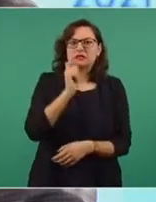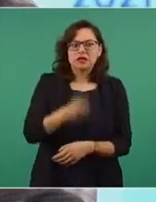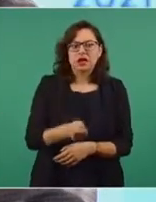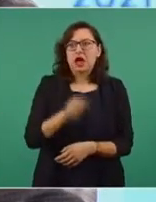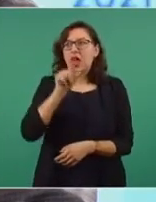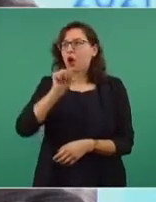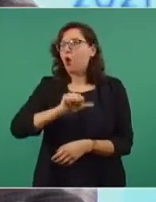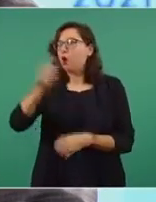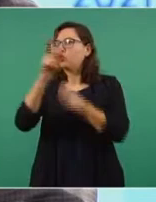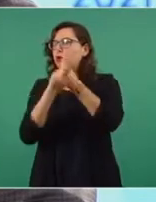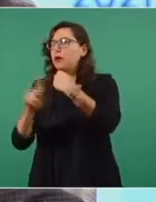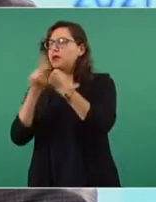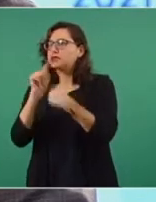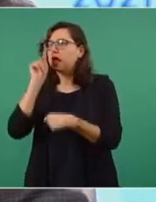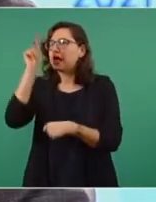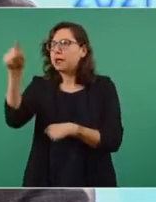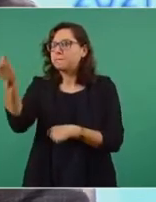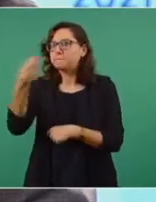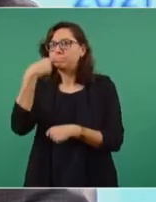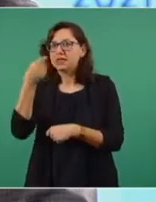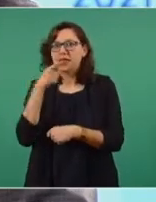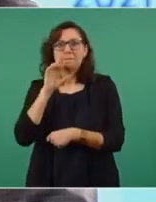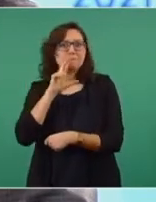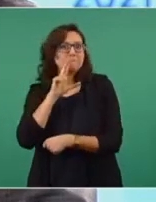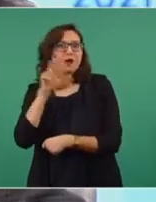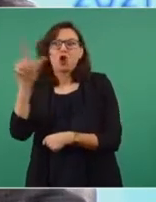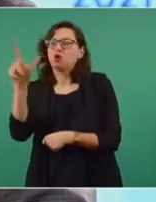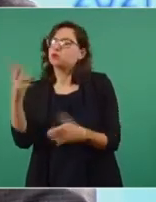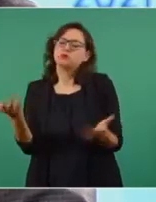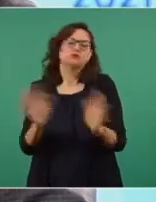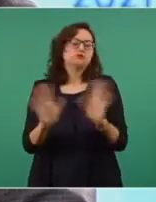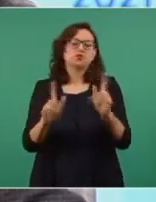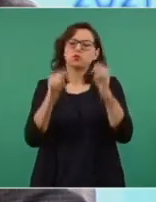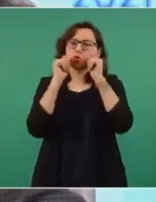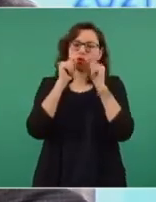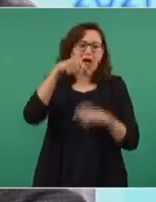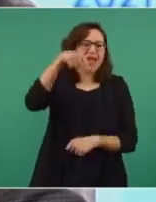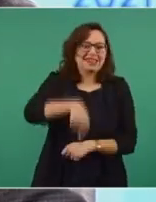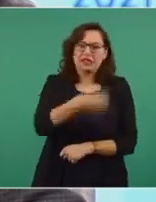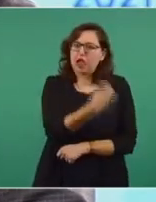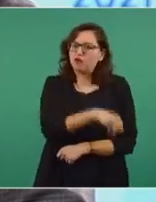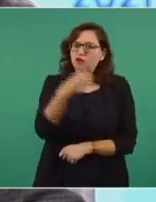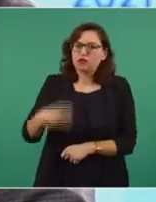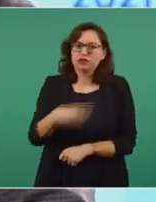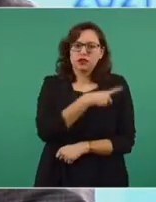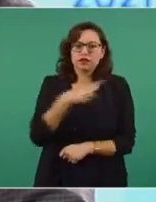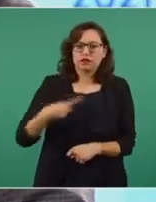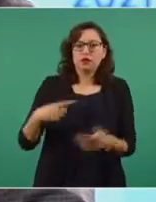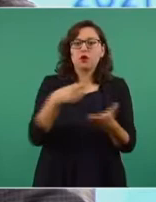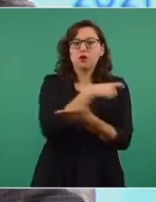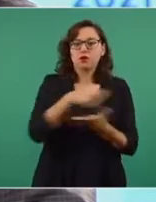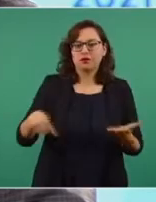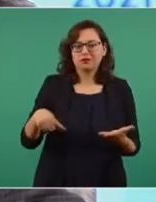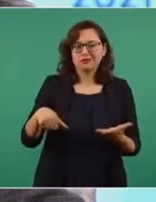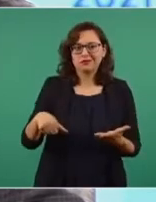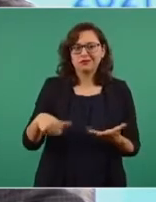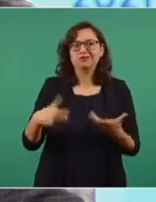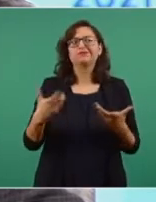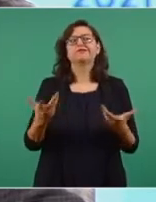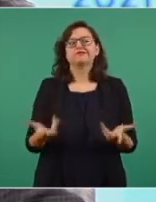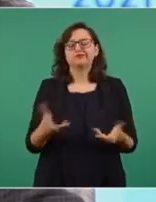ley. Hace un año se presentó, discutió y aprobó la reforma al artículo primero de la Ley de Aquisiciones,